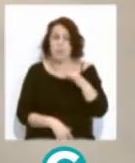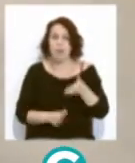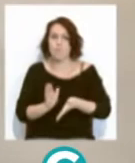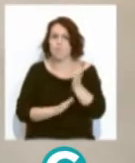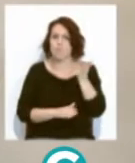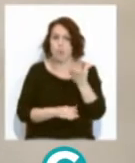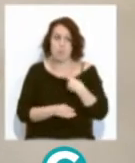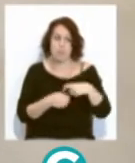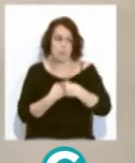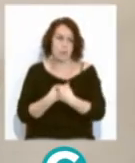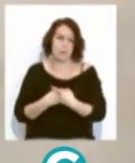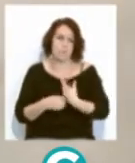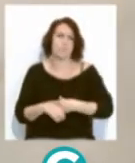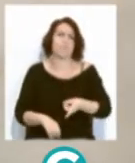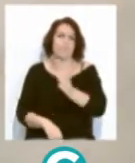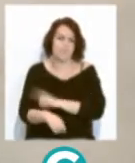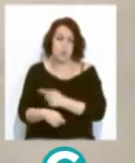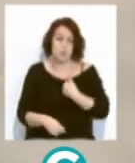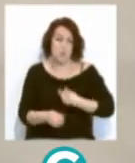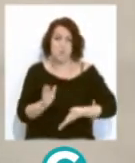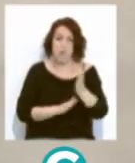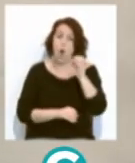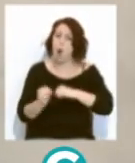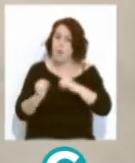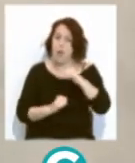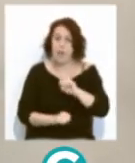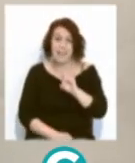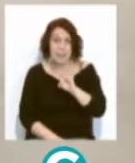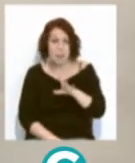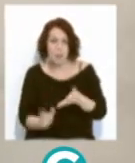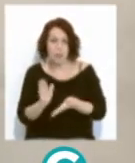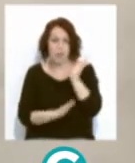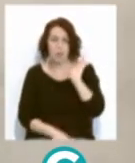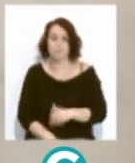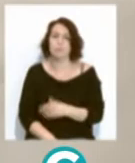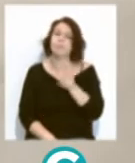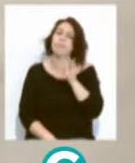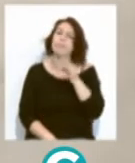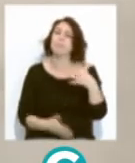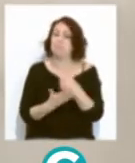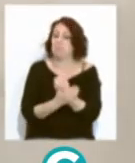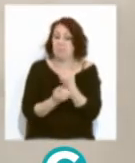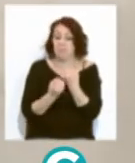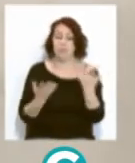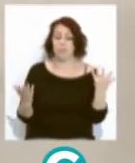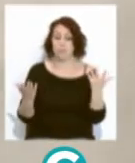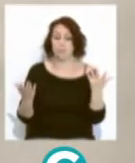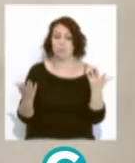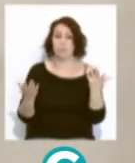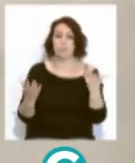muy elevado de participantes. Yo llevé aquí a 15 competidores. Y, bueno, la verdad que salimos todos muy bien. Llevamos